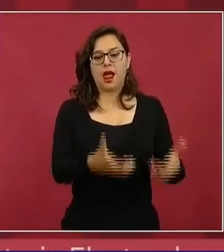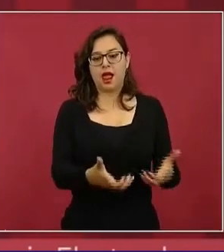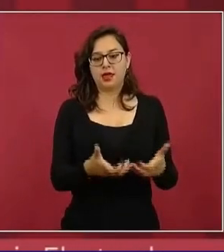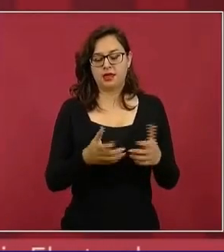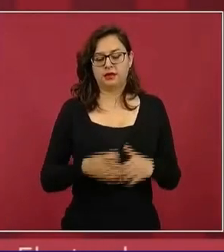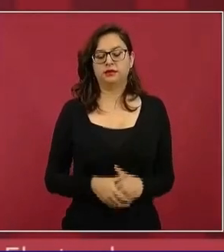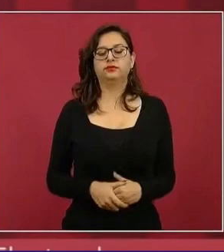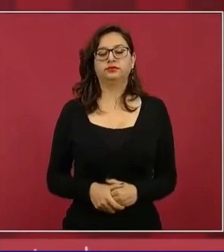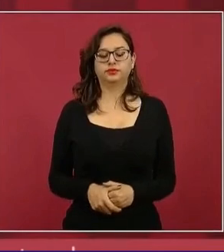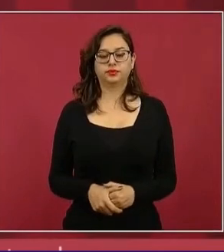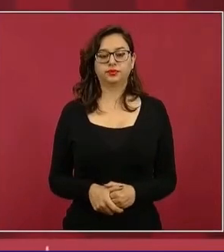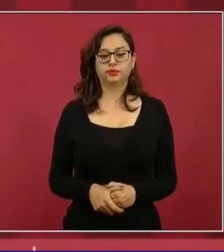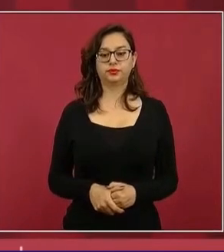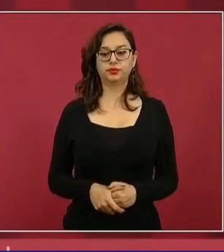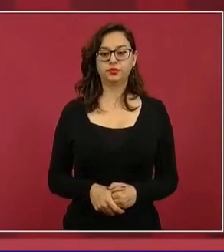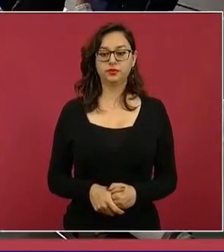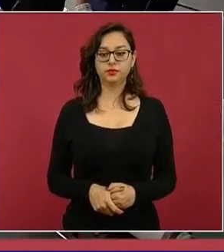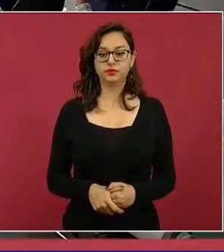de los vehículos.